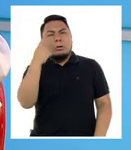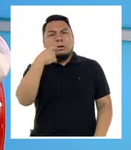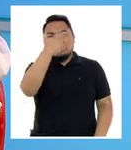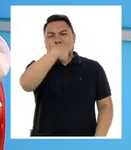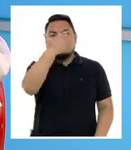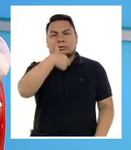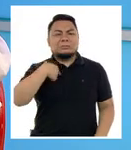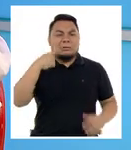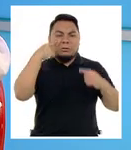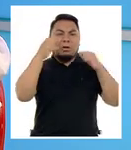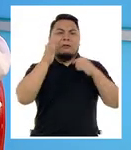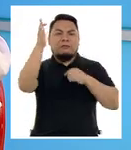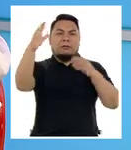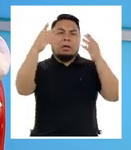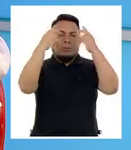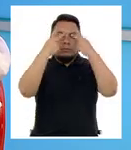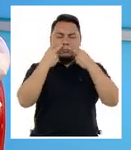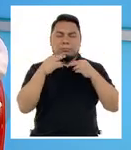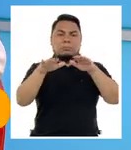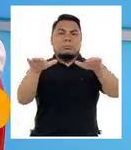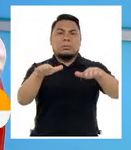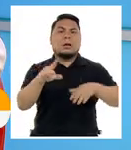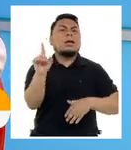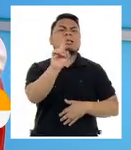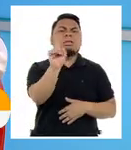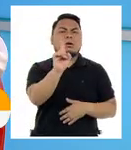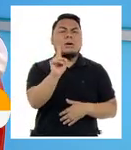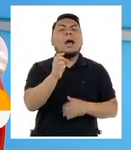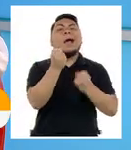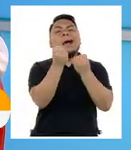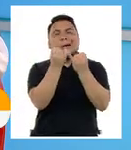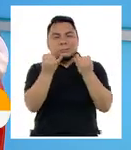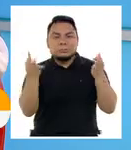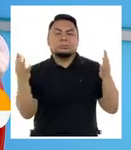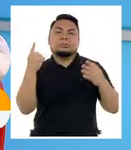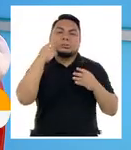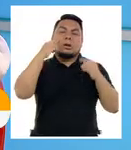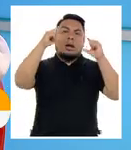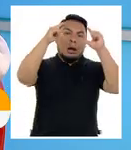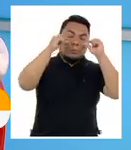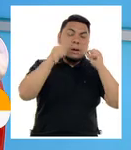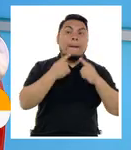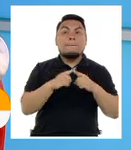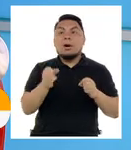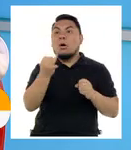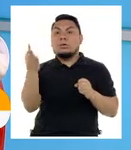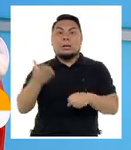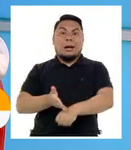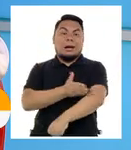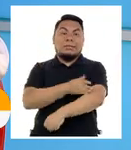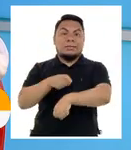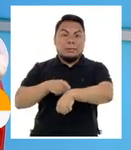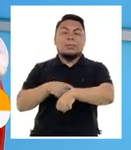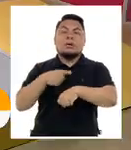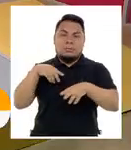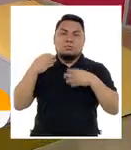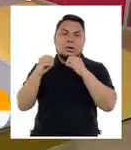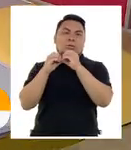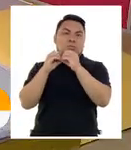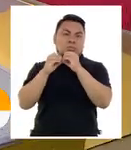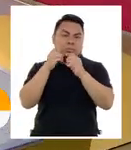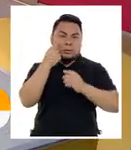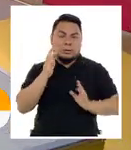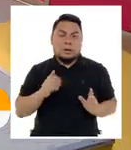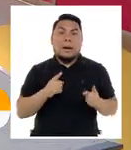que van a perder la visión. No todos quedan ciegos, es un porcentaje mínimo que pierdan la visión, pero el riesgo lo tienen. Lo más